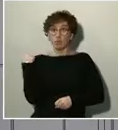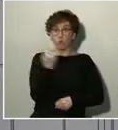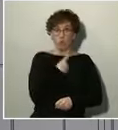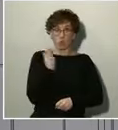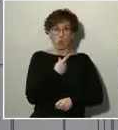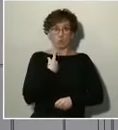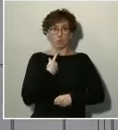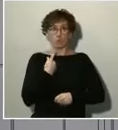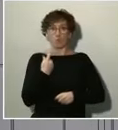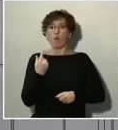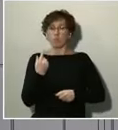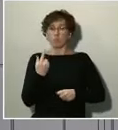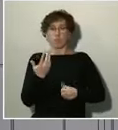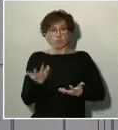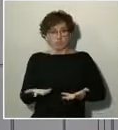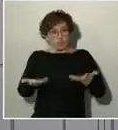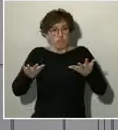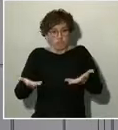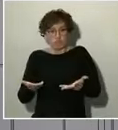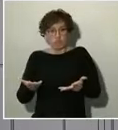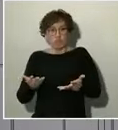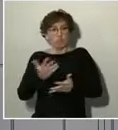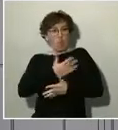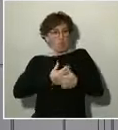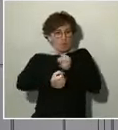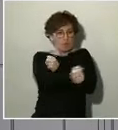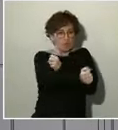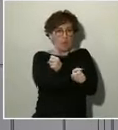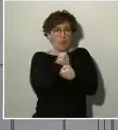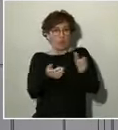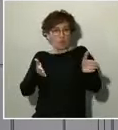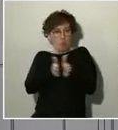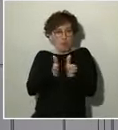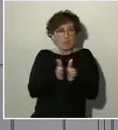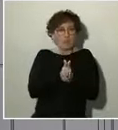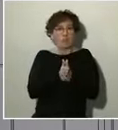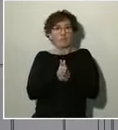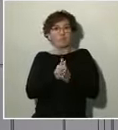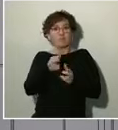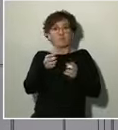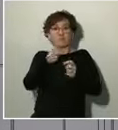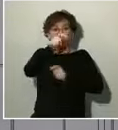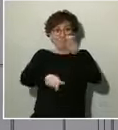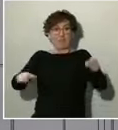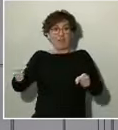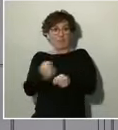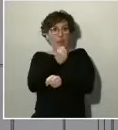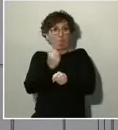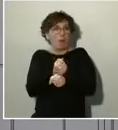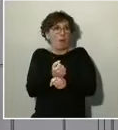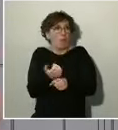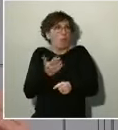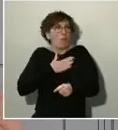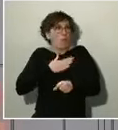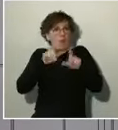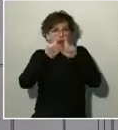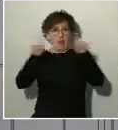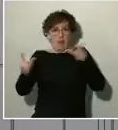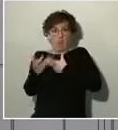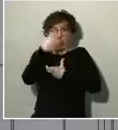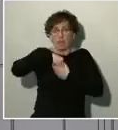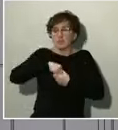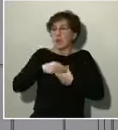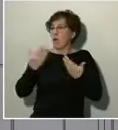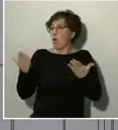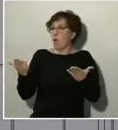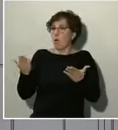ejercicio de empatía en nuestro compatriota, en aquel trabajador o trabajadora que tenemos en nuestra empresa o aquel trabajador o trabajadora en el empresario